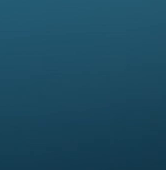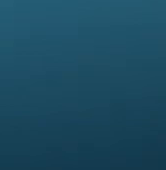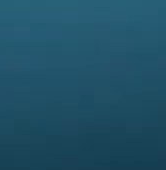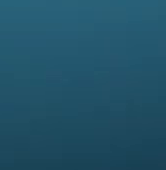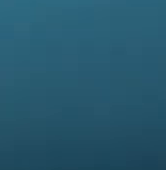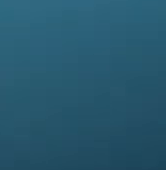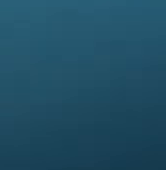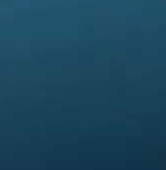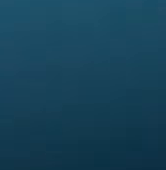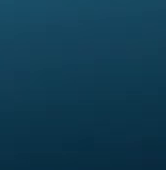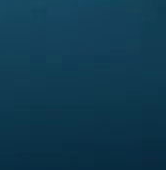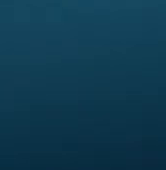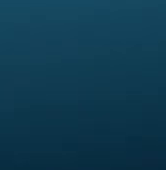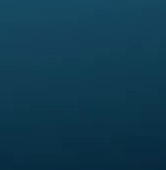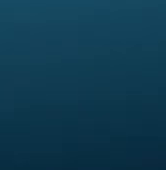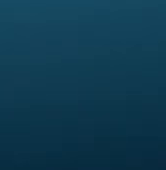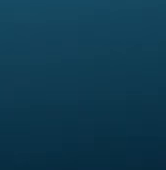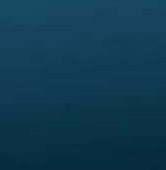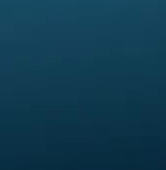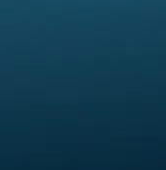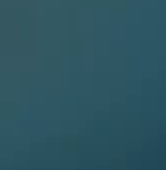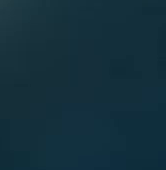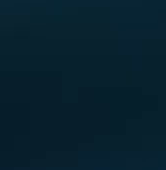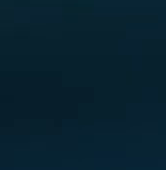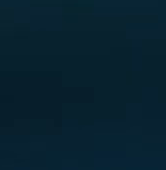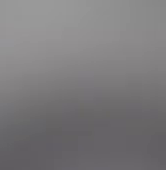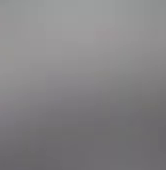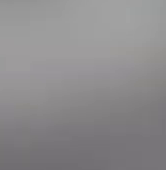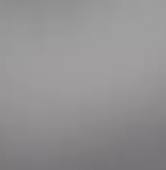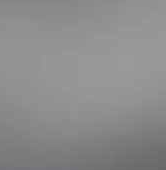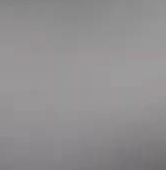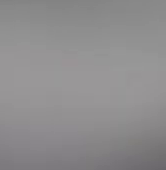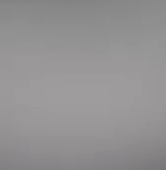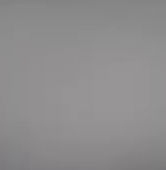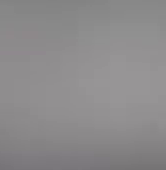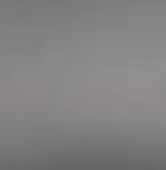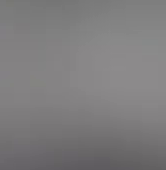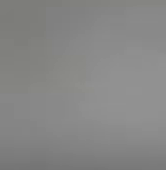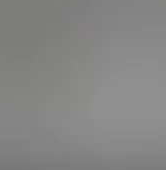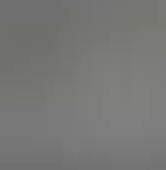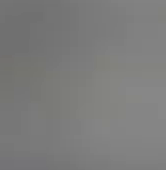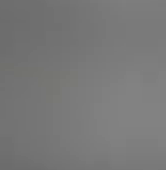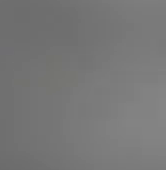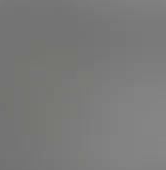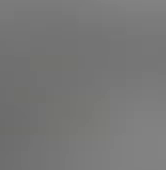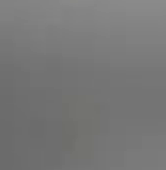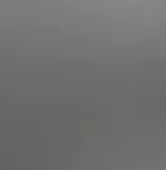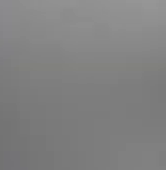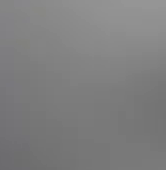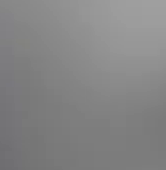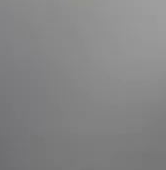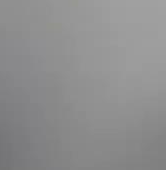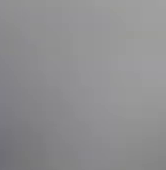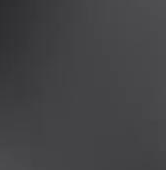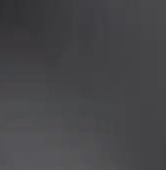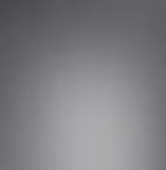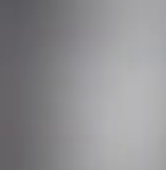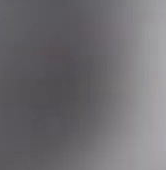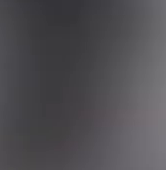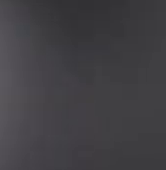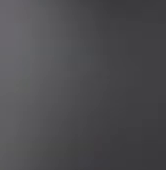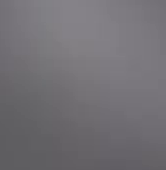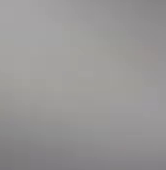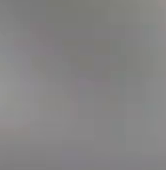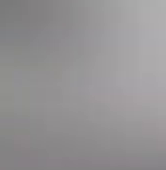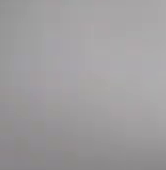enemigo el 29 de agosto de 1944 durante la segunda guerra esta nave hundió a la mayoría de los